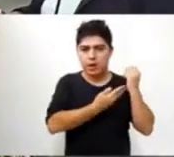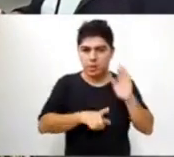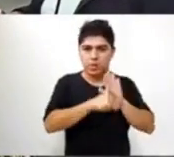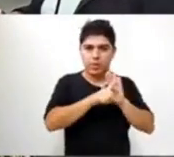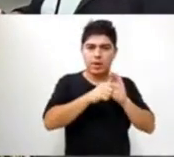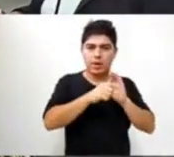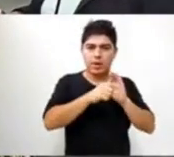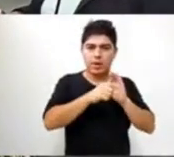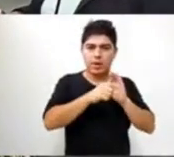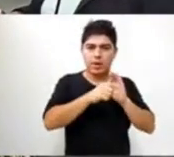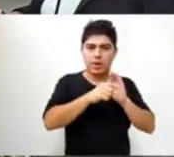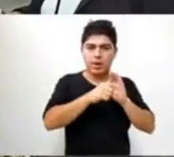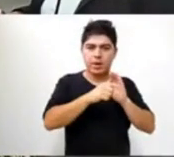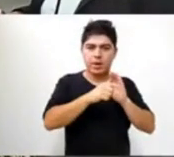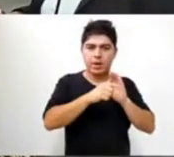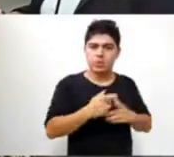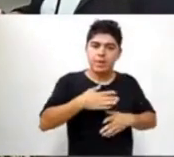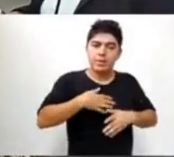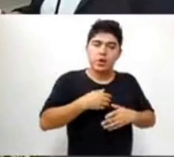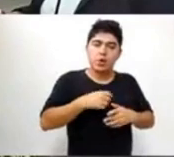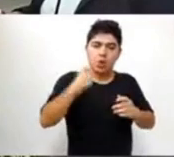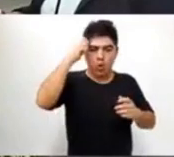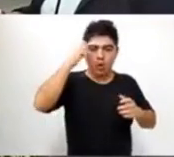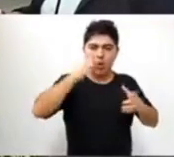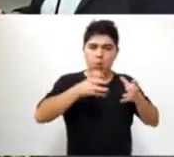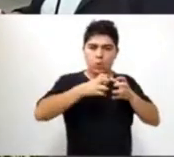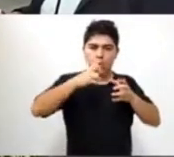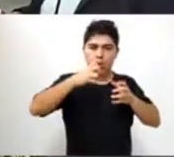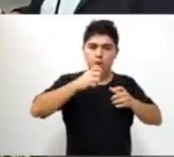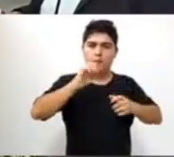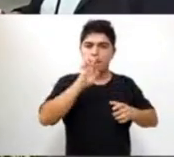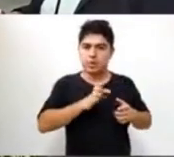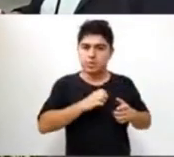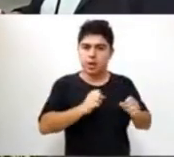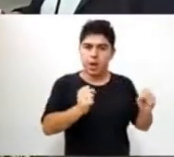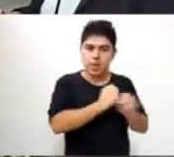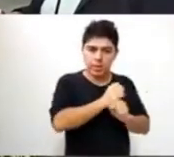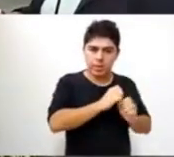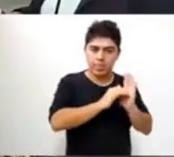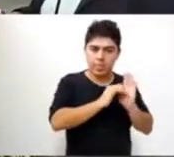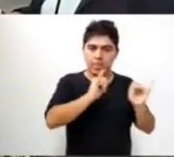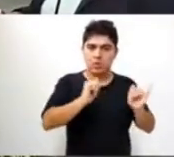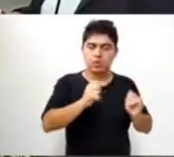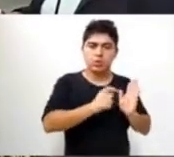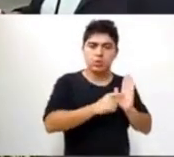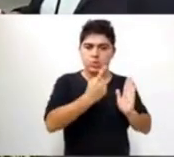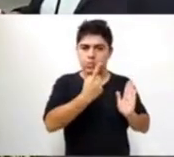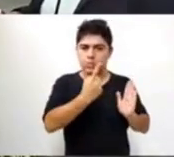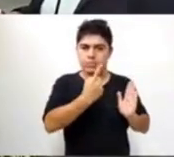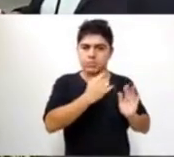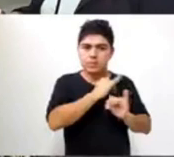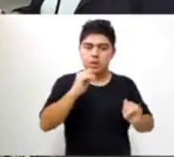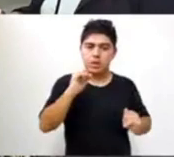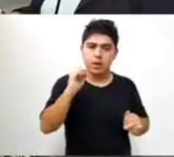Consejo Deliberante del Municipio Autónomo de la Ciudad de Plaza Huíncul sanciona la siguiente declaración. Artículo 1. Declarecen